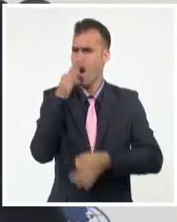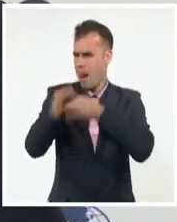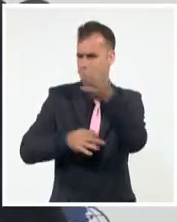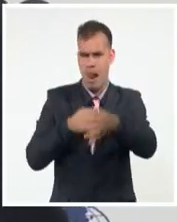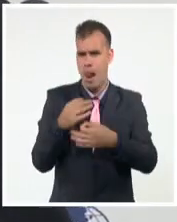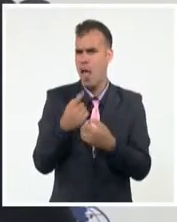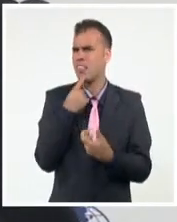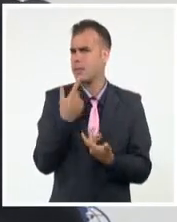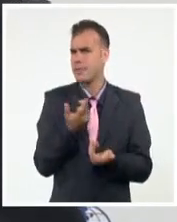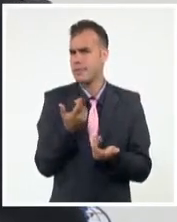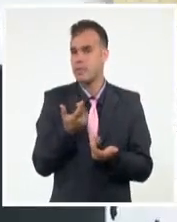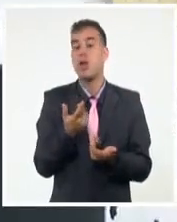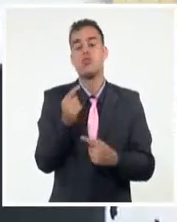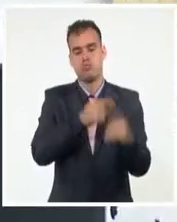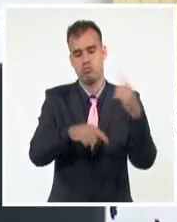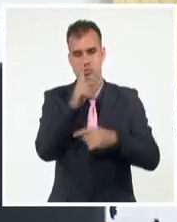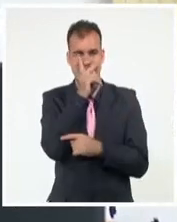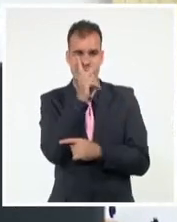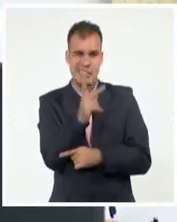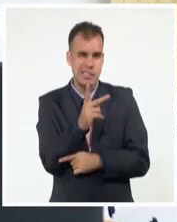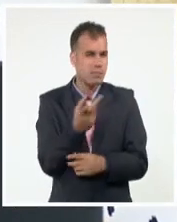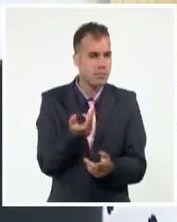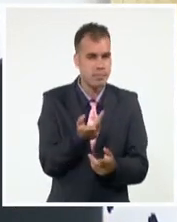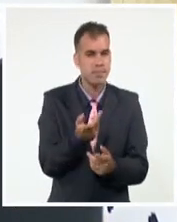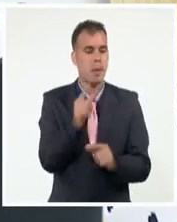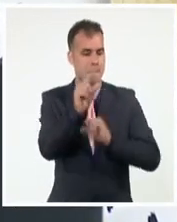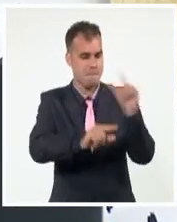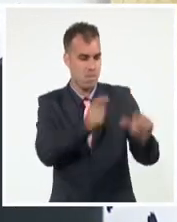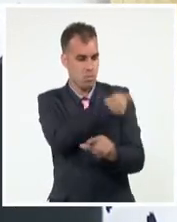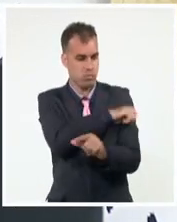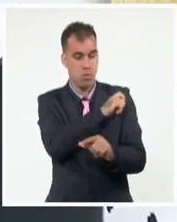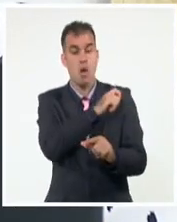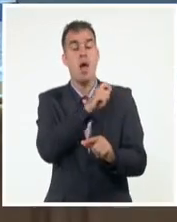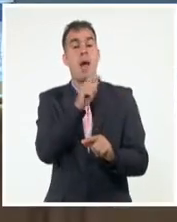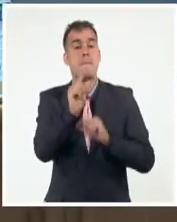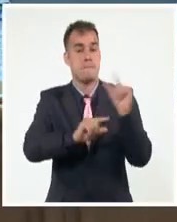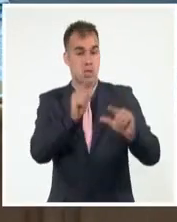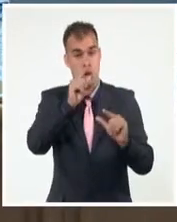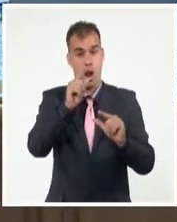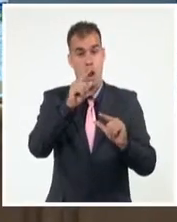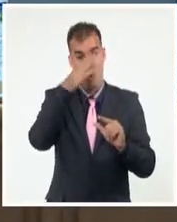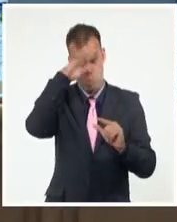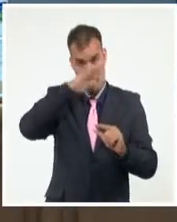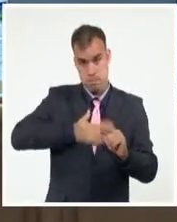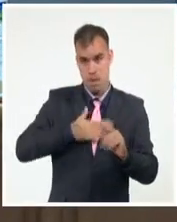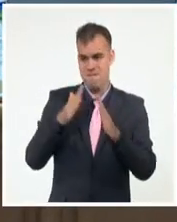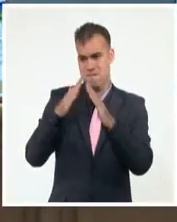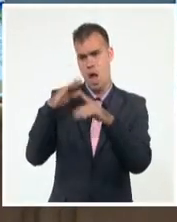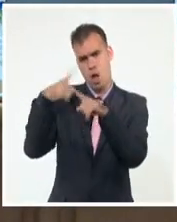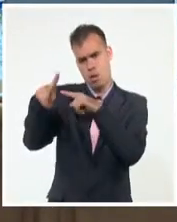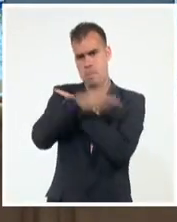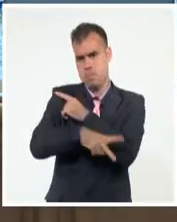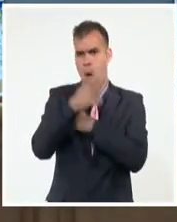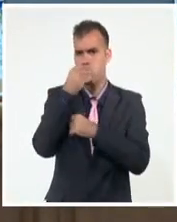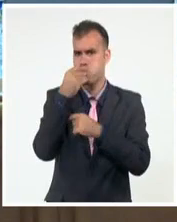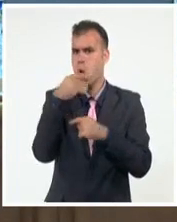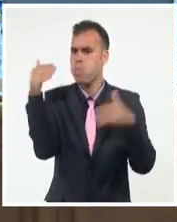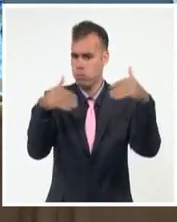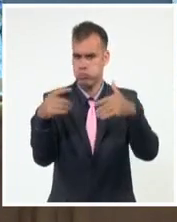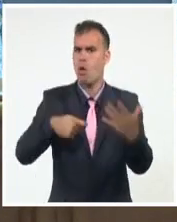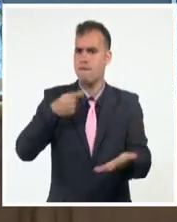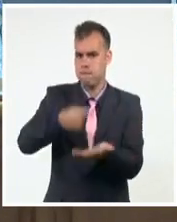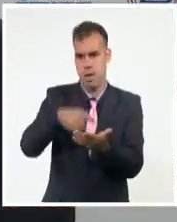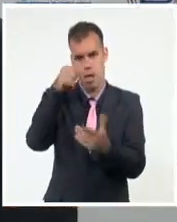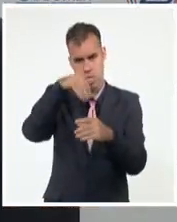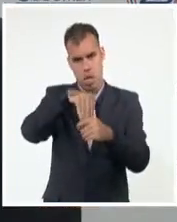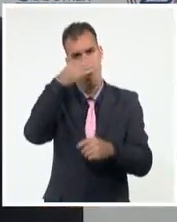constituye una prioridad la disposición para que los cubanos residentes en el extranjero participen en los procesos inversionistas dentro